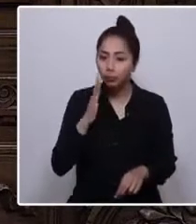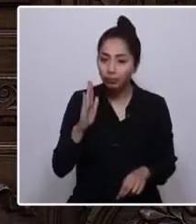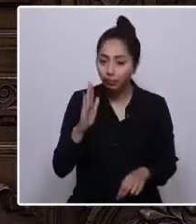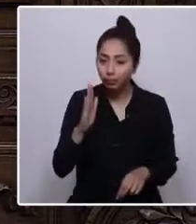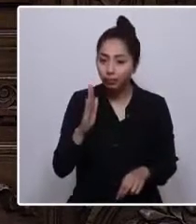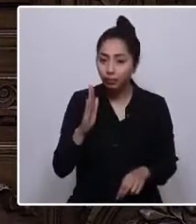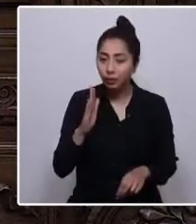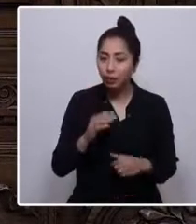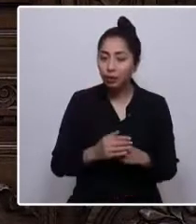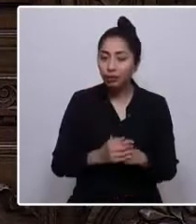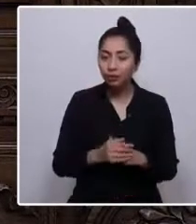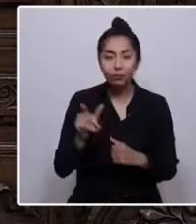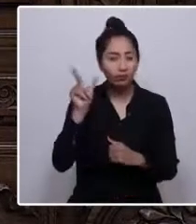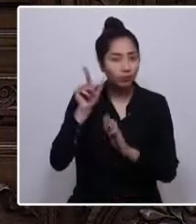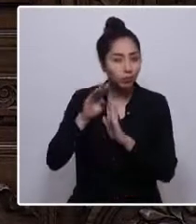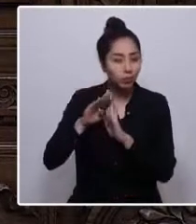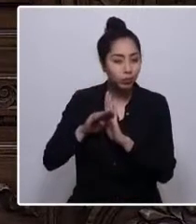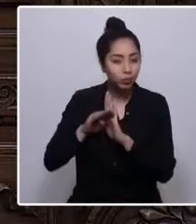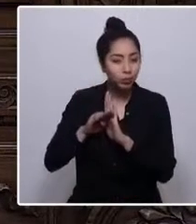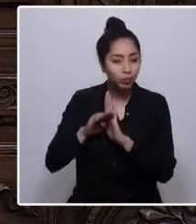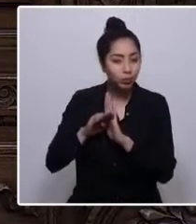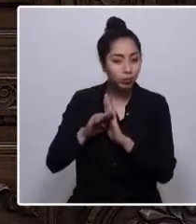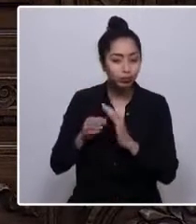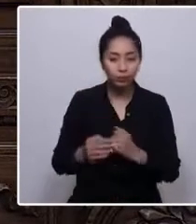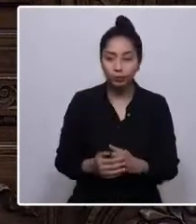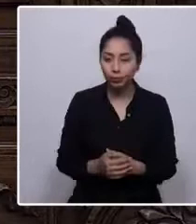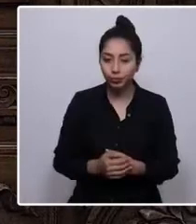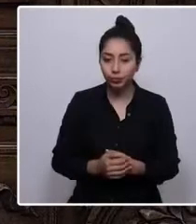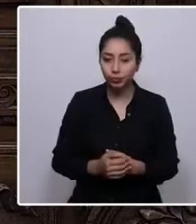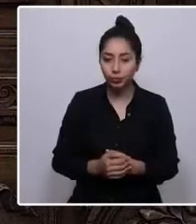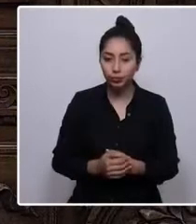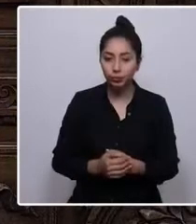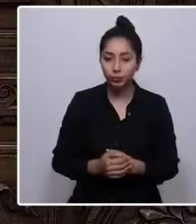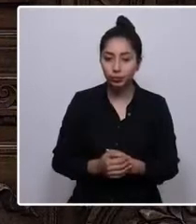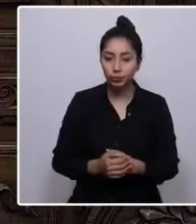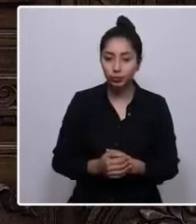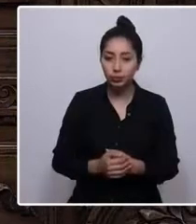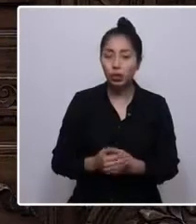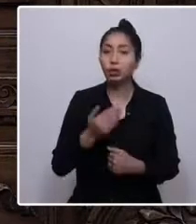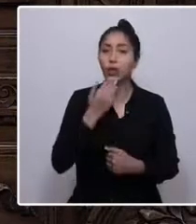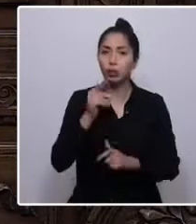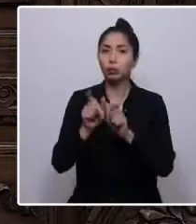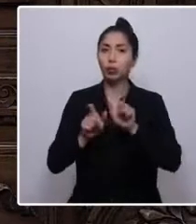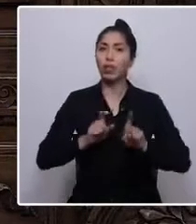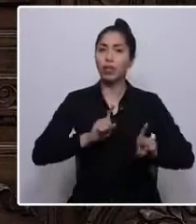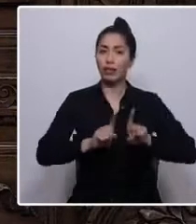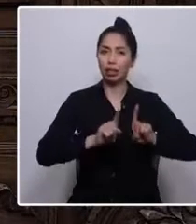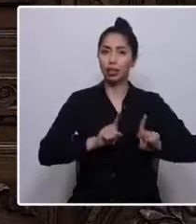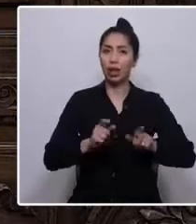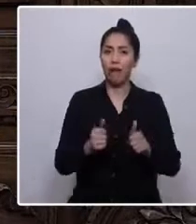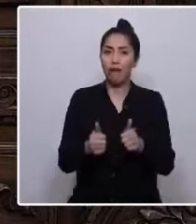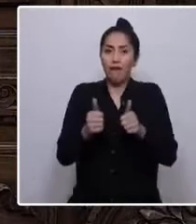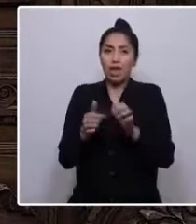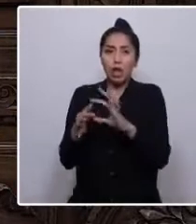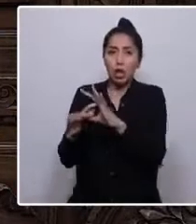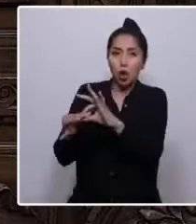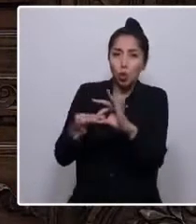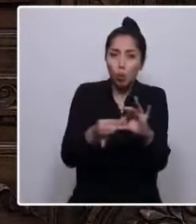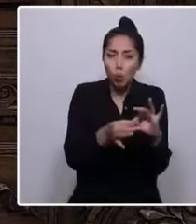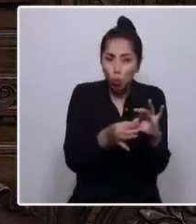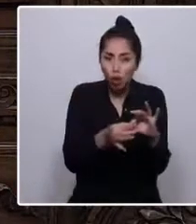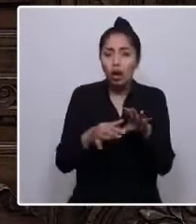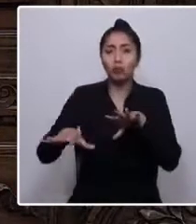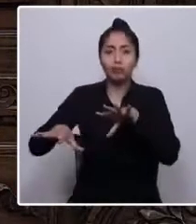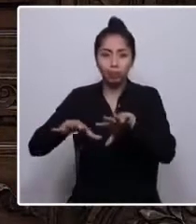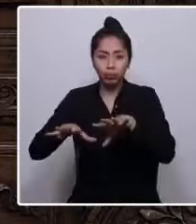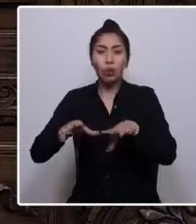libre comercio con un LOC. Con los defensores de los bienes comunes, quienes quieran recuperar el cobre,